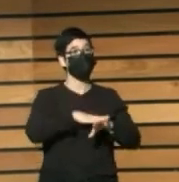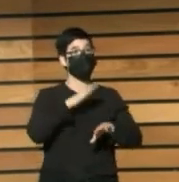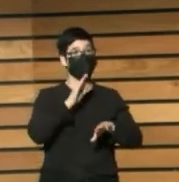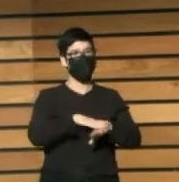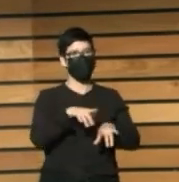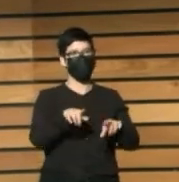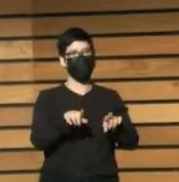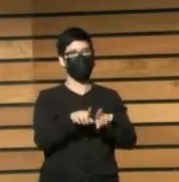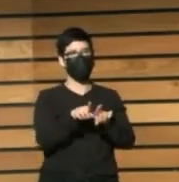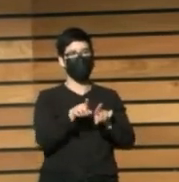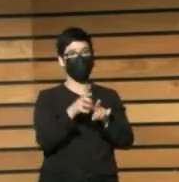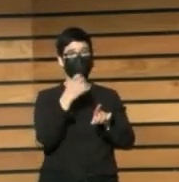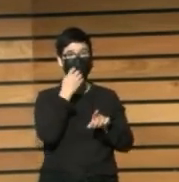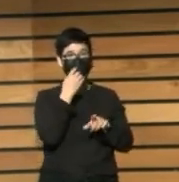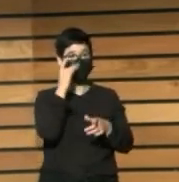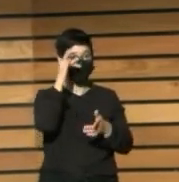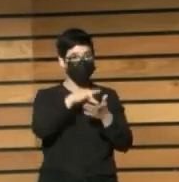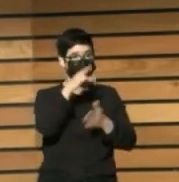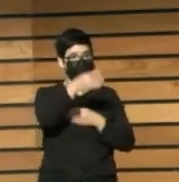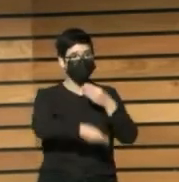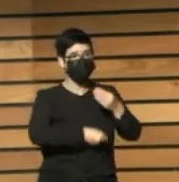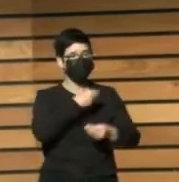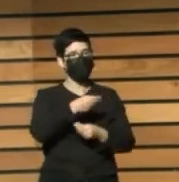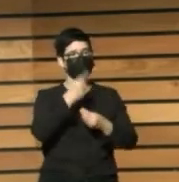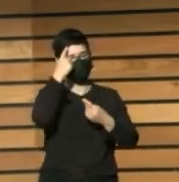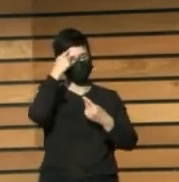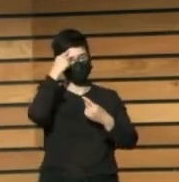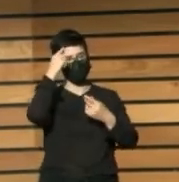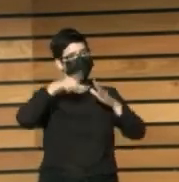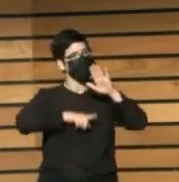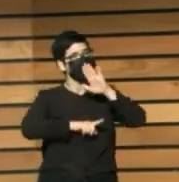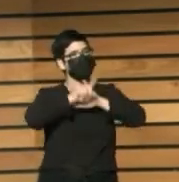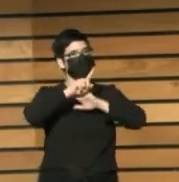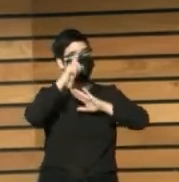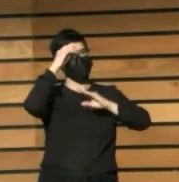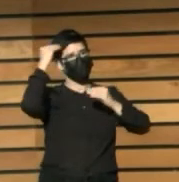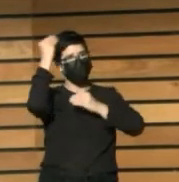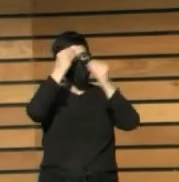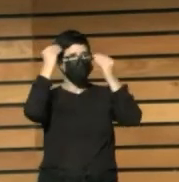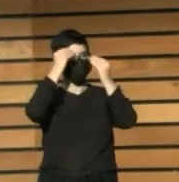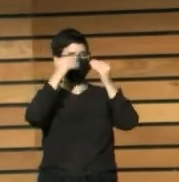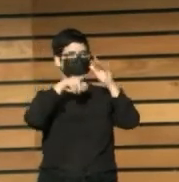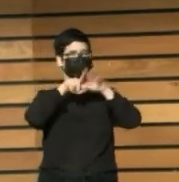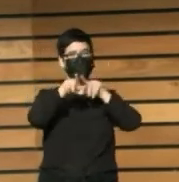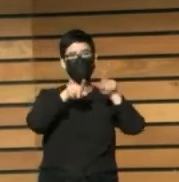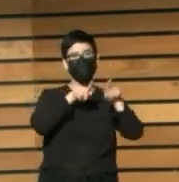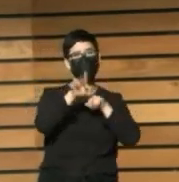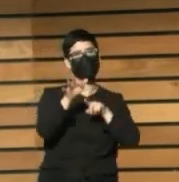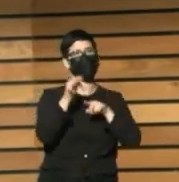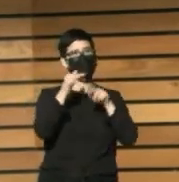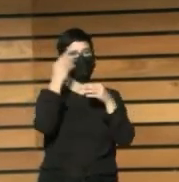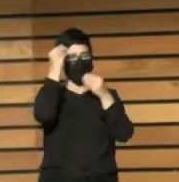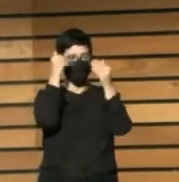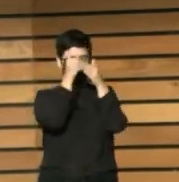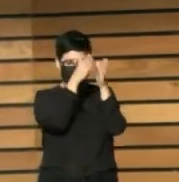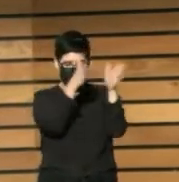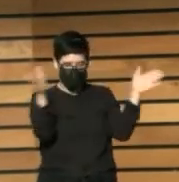desarrollando el pensamiento crítico y la difusión de conocimiento en abierto, a través de la participación